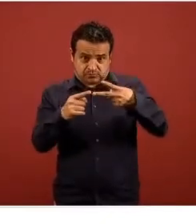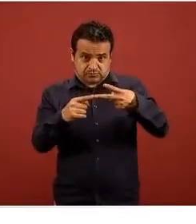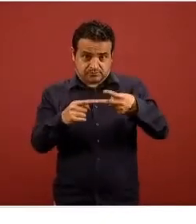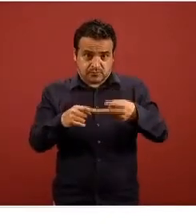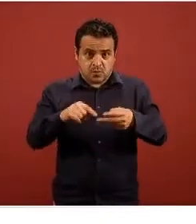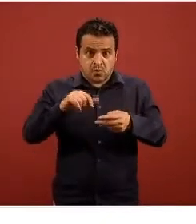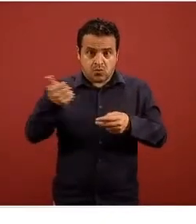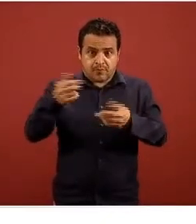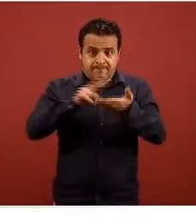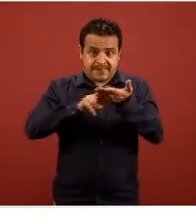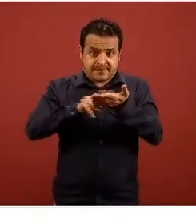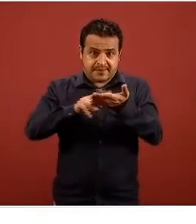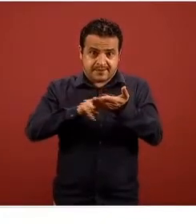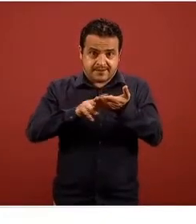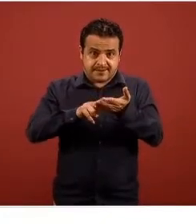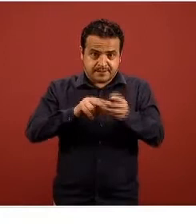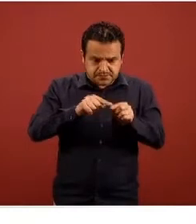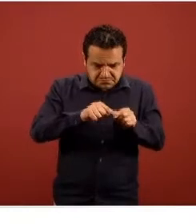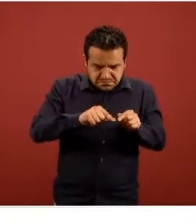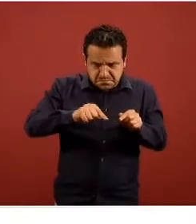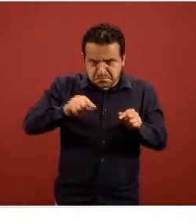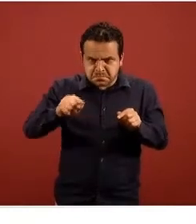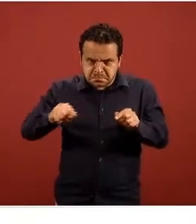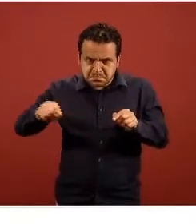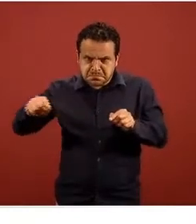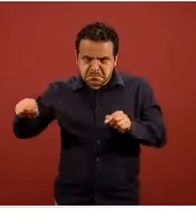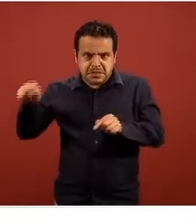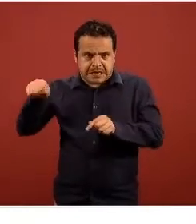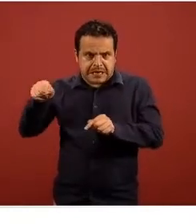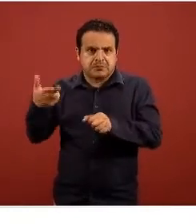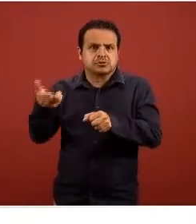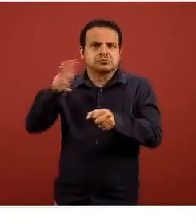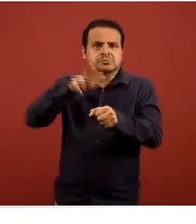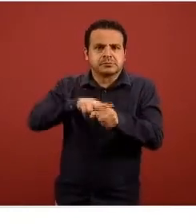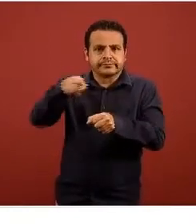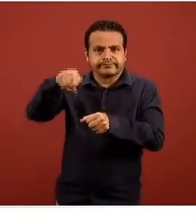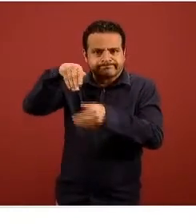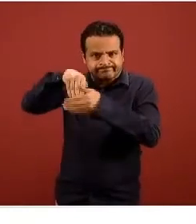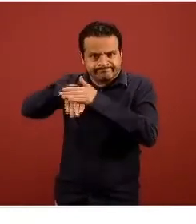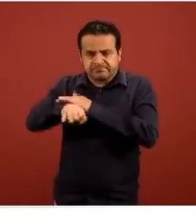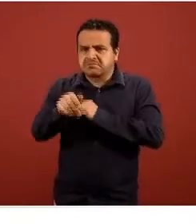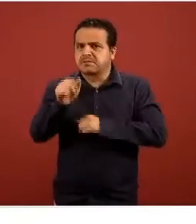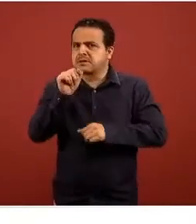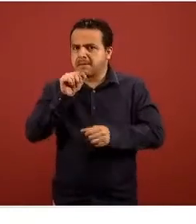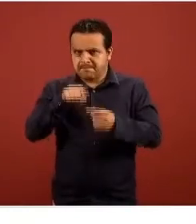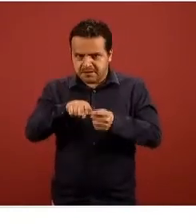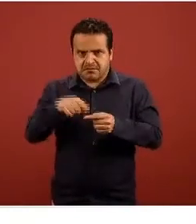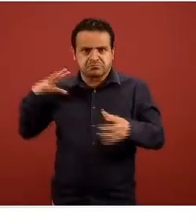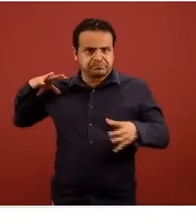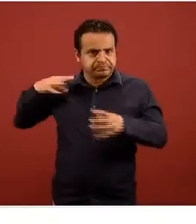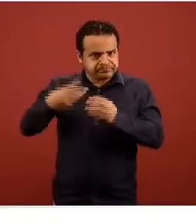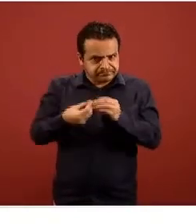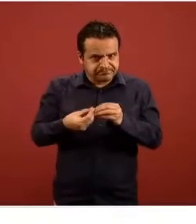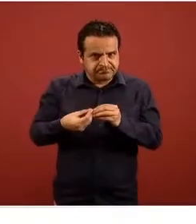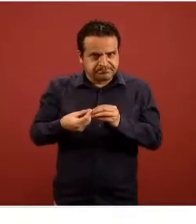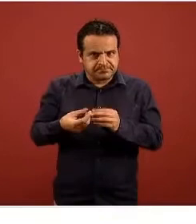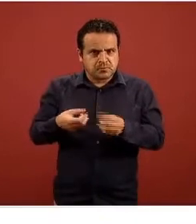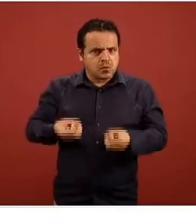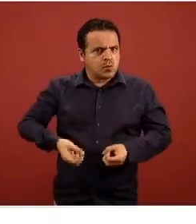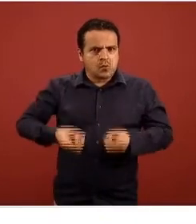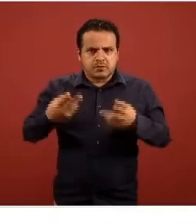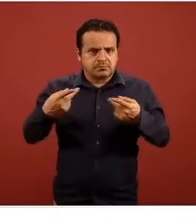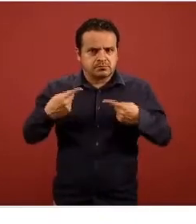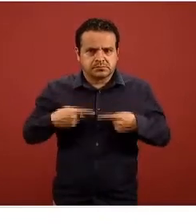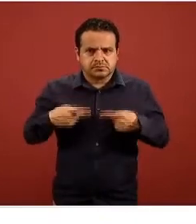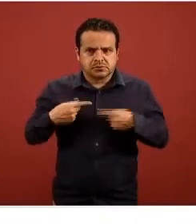verde que en este caso representa a los hospitalizados también acumulados es decir desde que inició la epidemia como ha ido